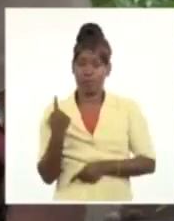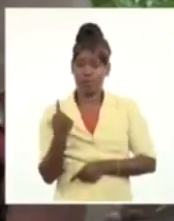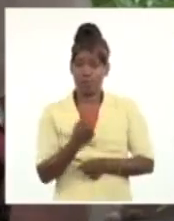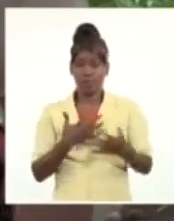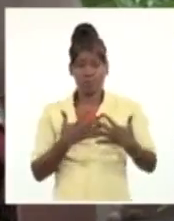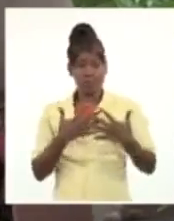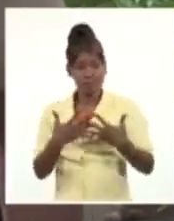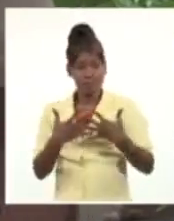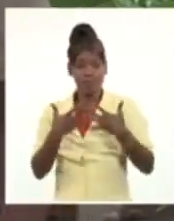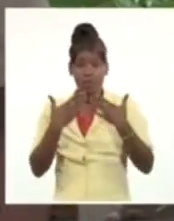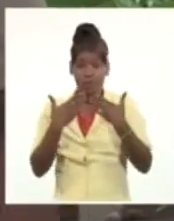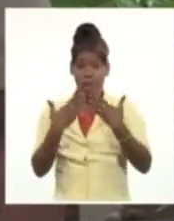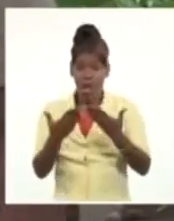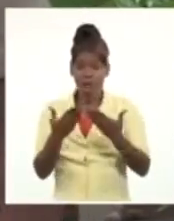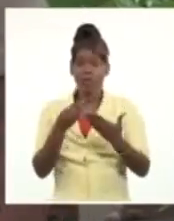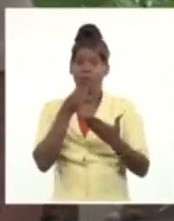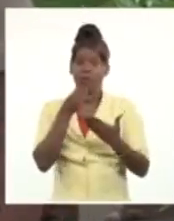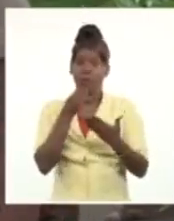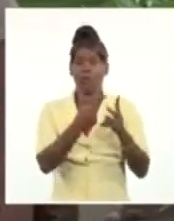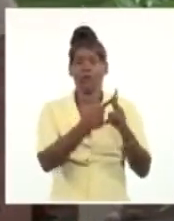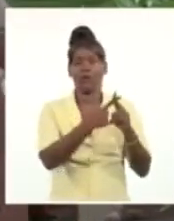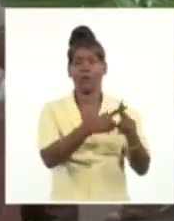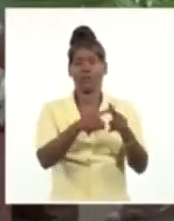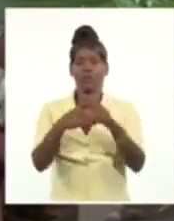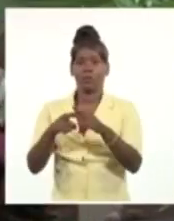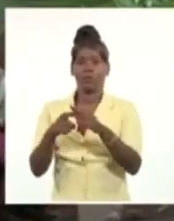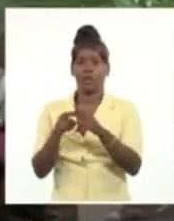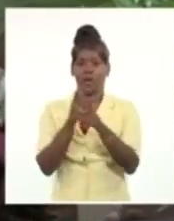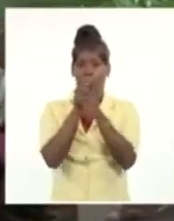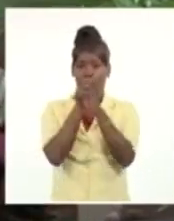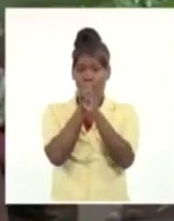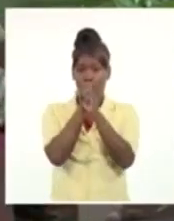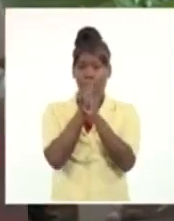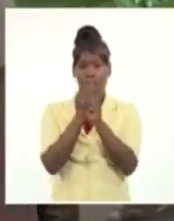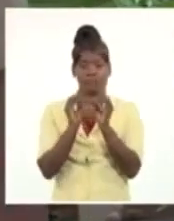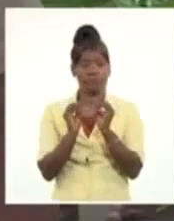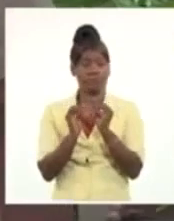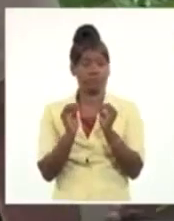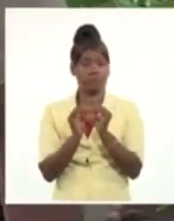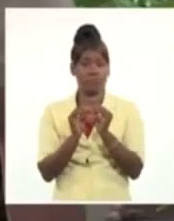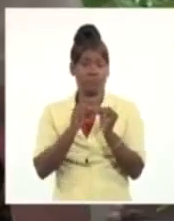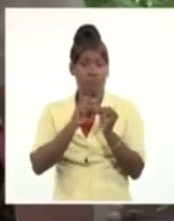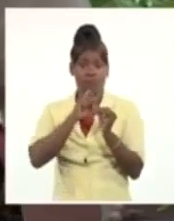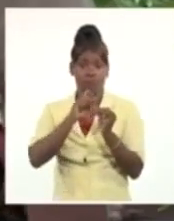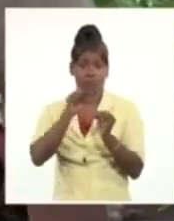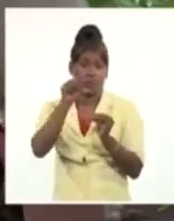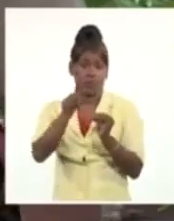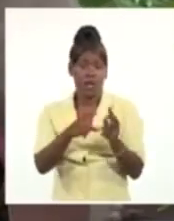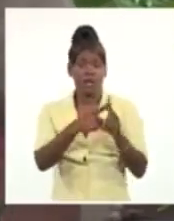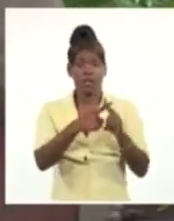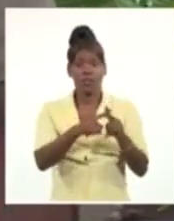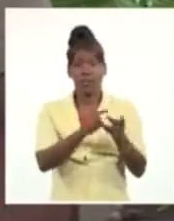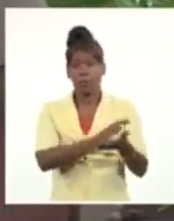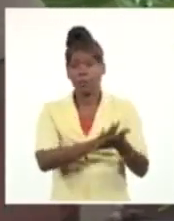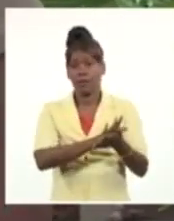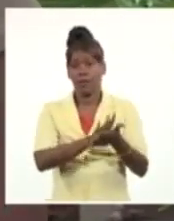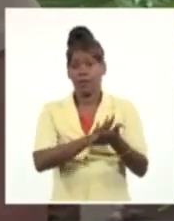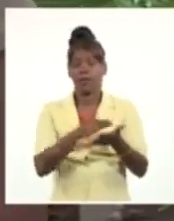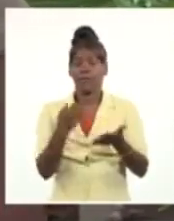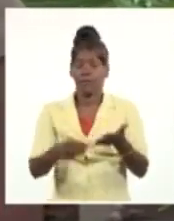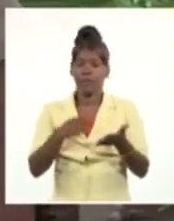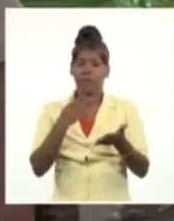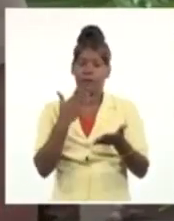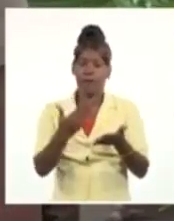poquito más, se dedica un poquito más, eso requiere de sacrificio, pero requiere también de conciencia, requiere de valores, requiere del